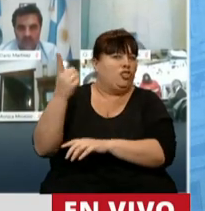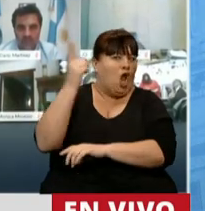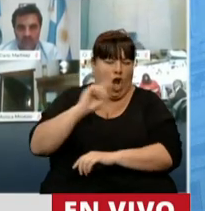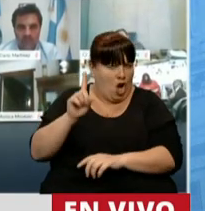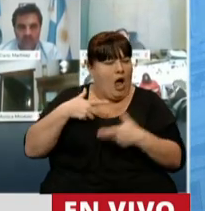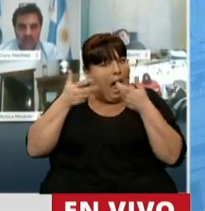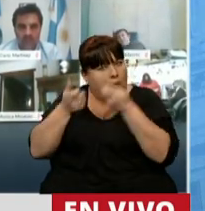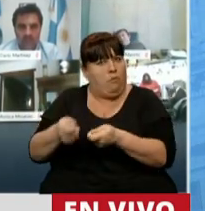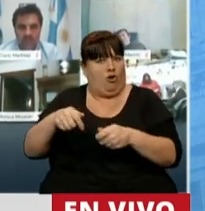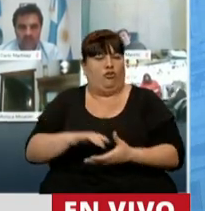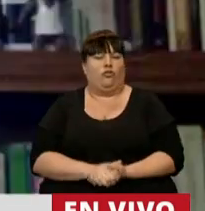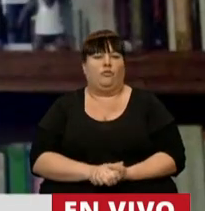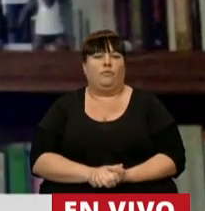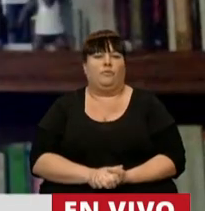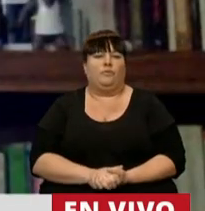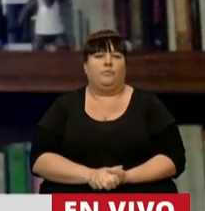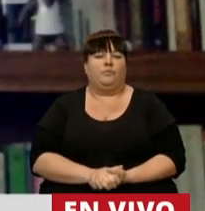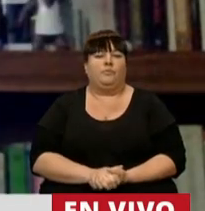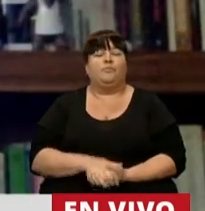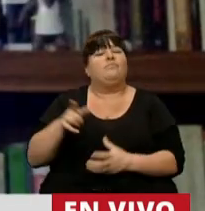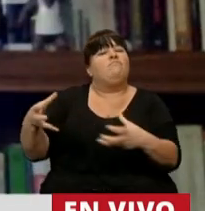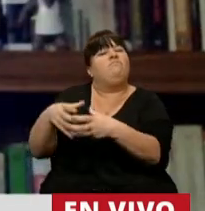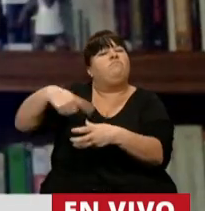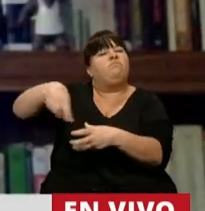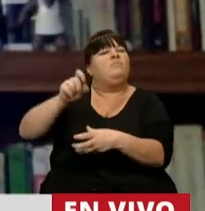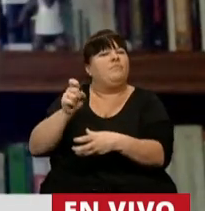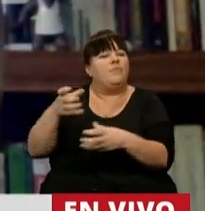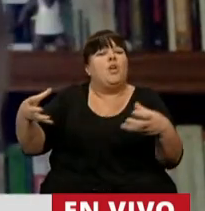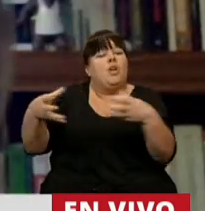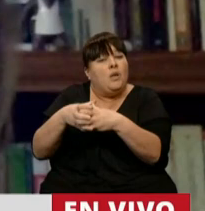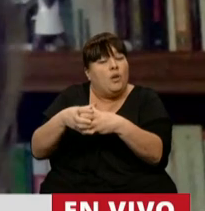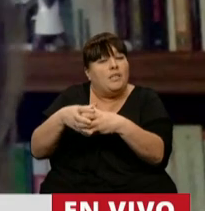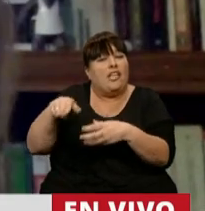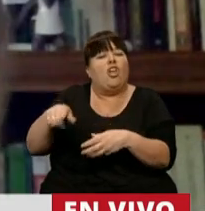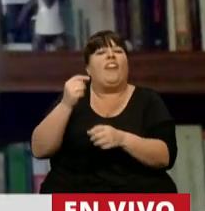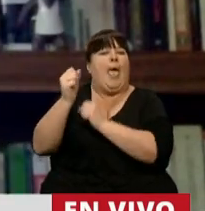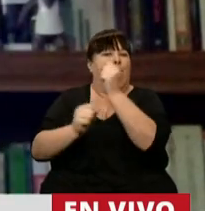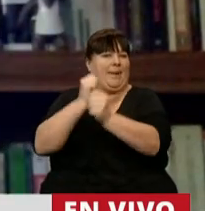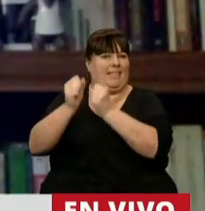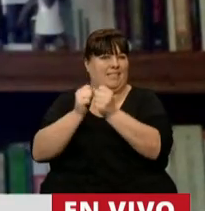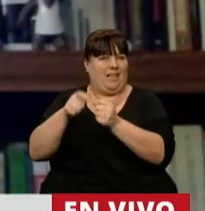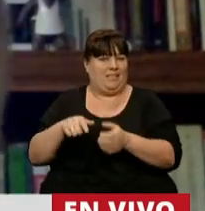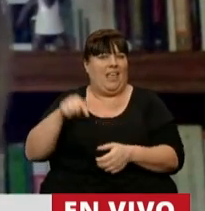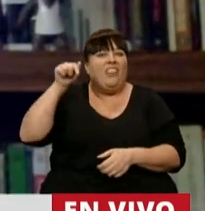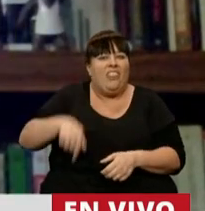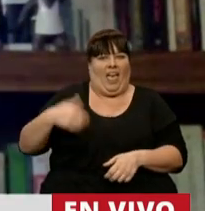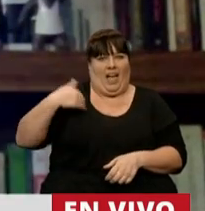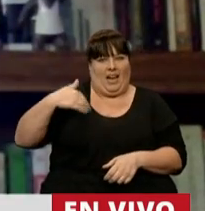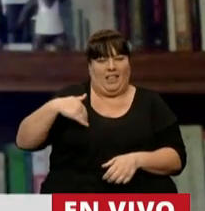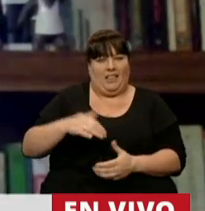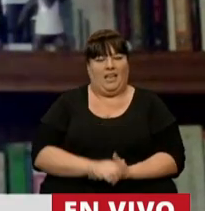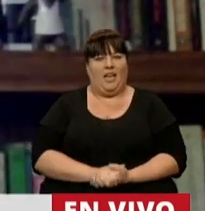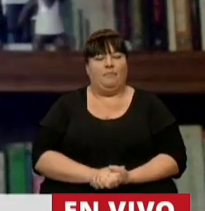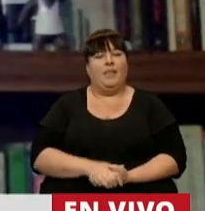solos en esta patriada. Y ese sector, presidente, es el sector empresarial de nuestro país.